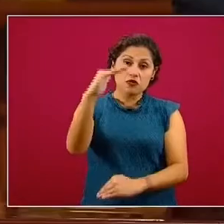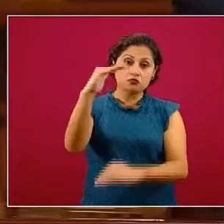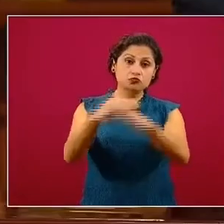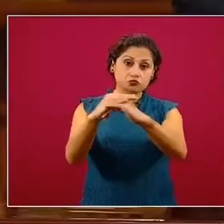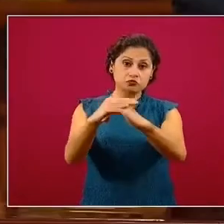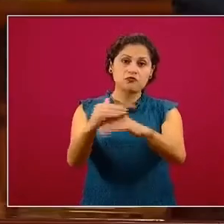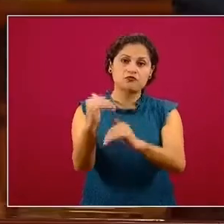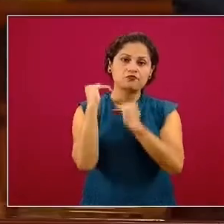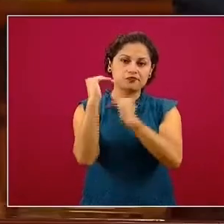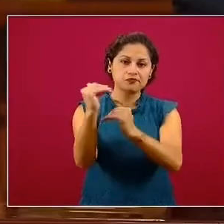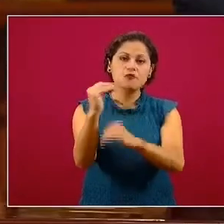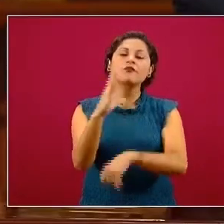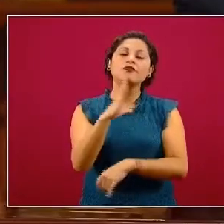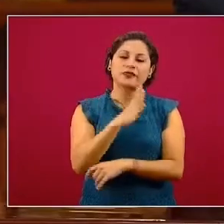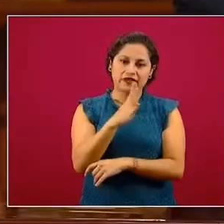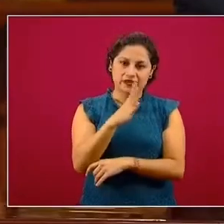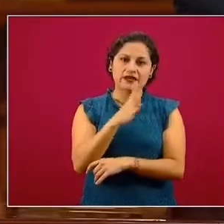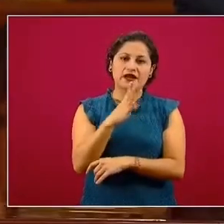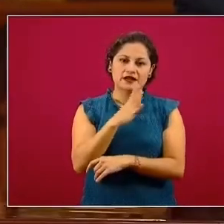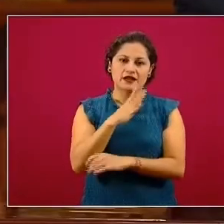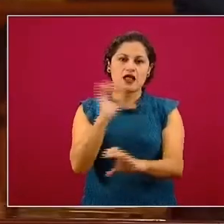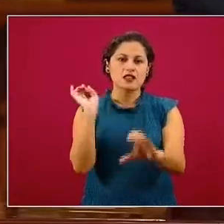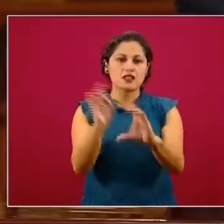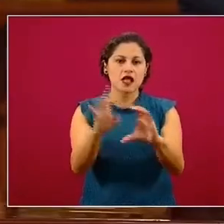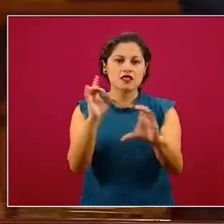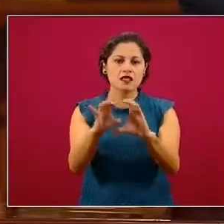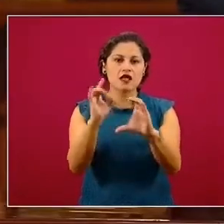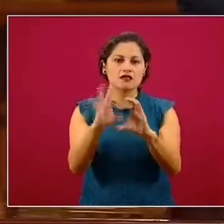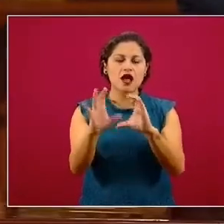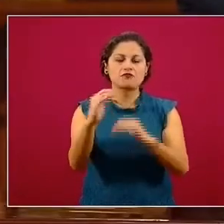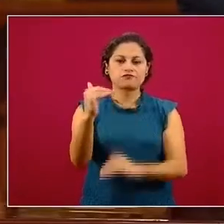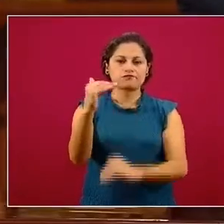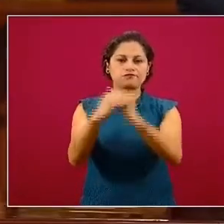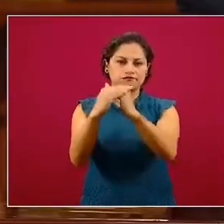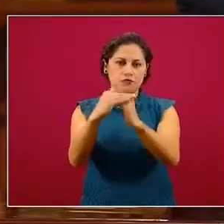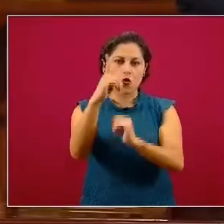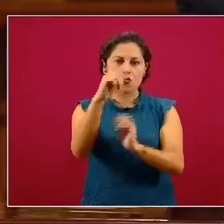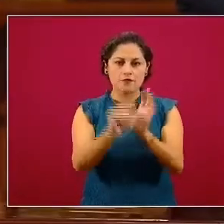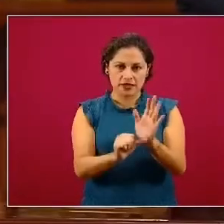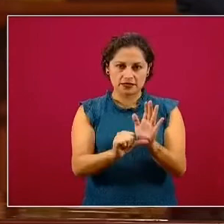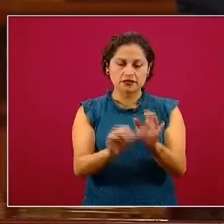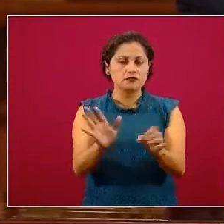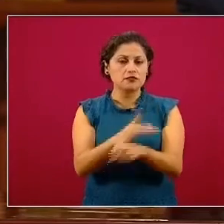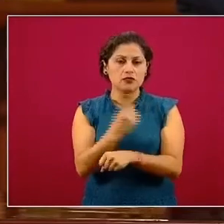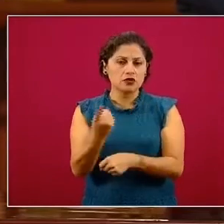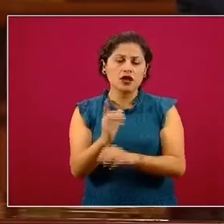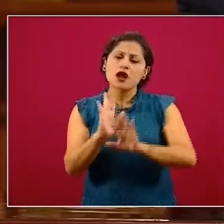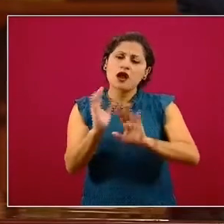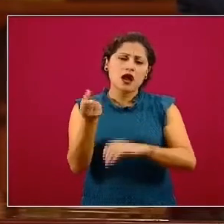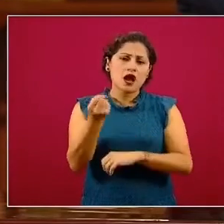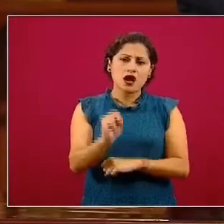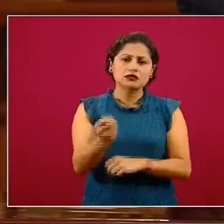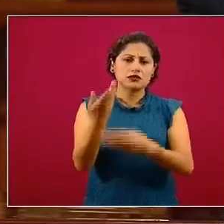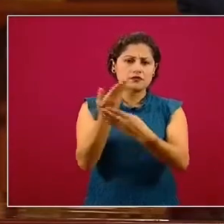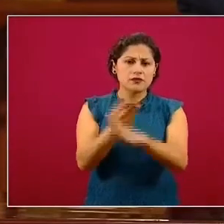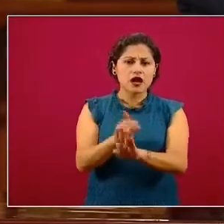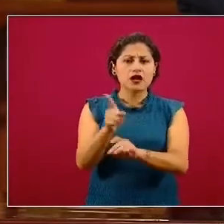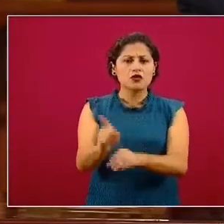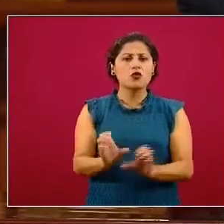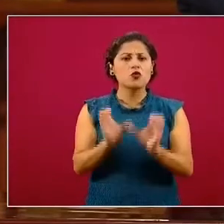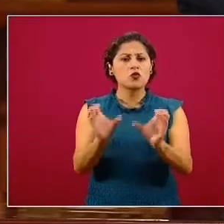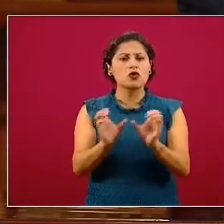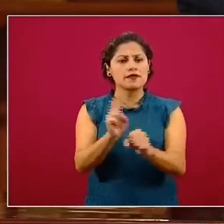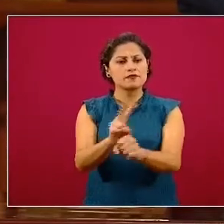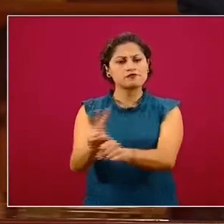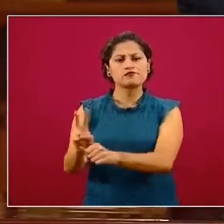en cuanto al número y sobre todo saldo que pueden recibir en un mes, esto por temas de prevención de lavado de dinero. Entonces, muy